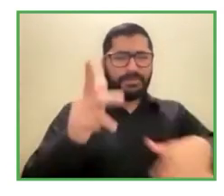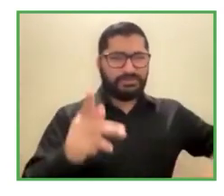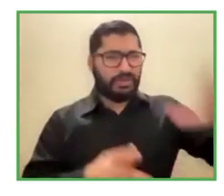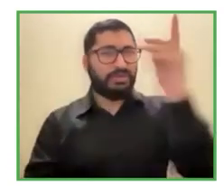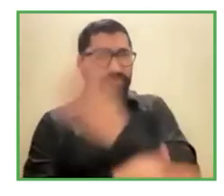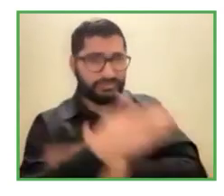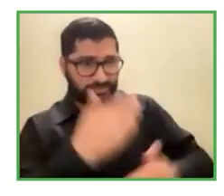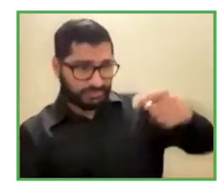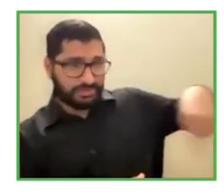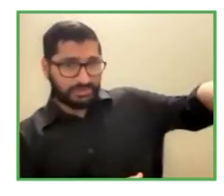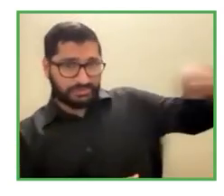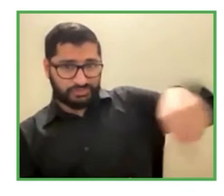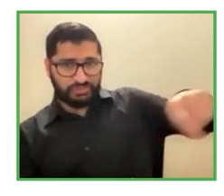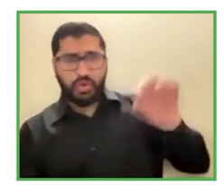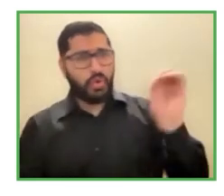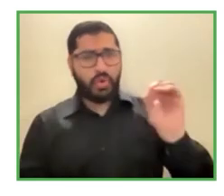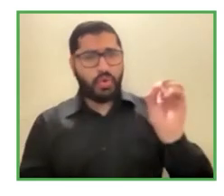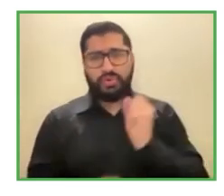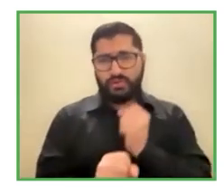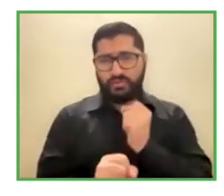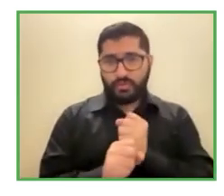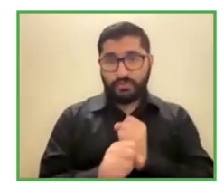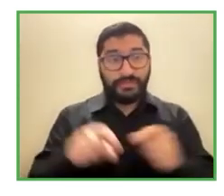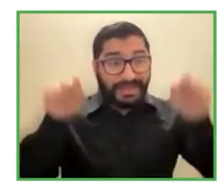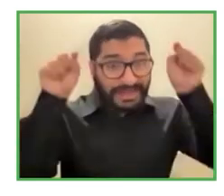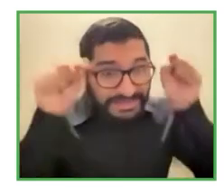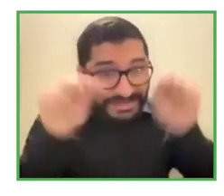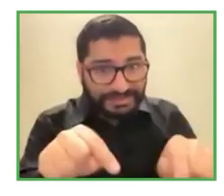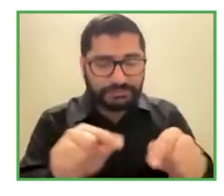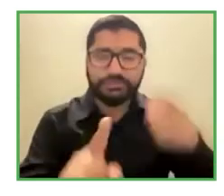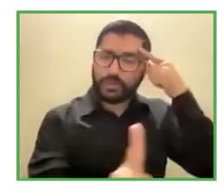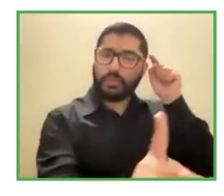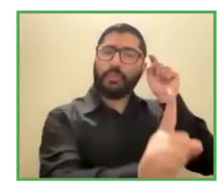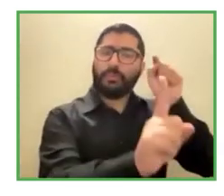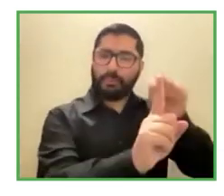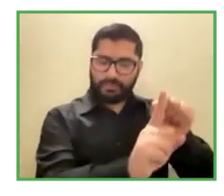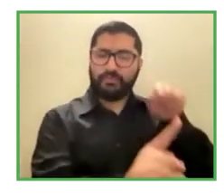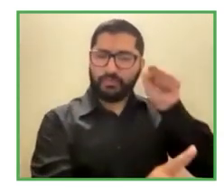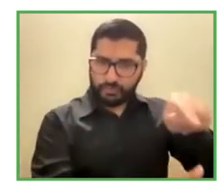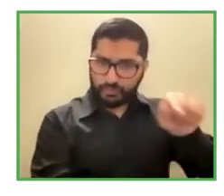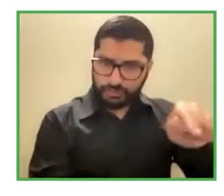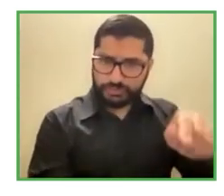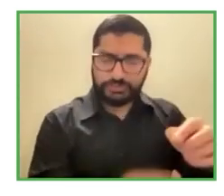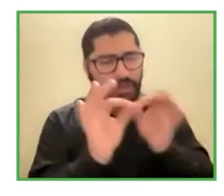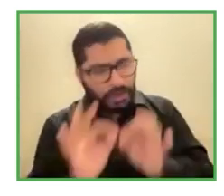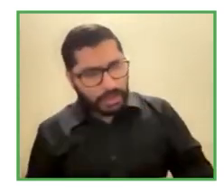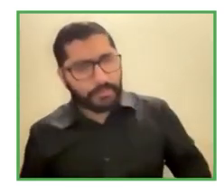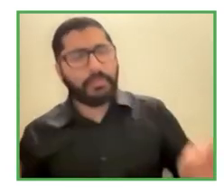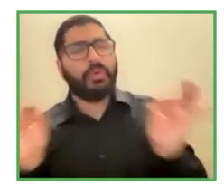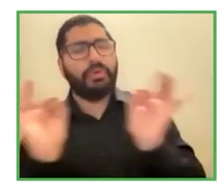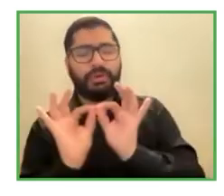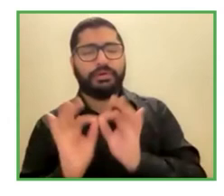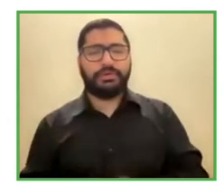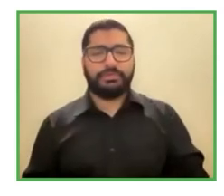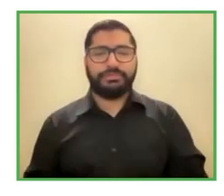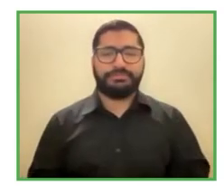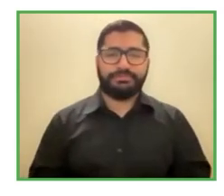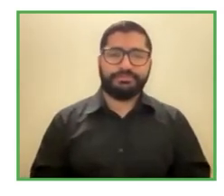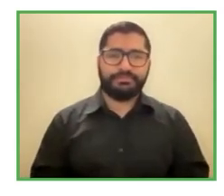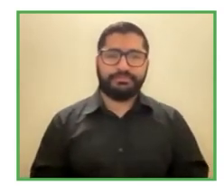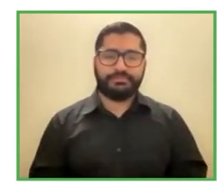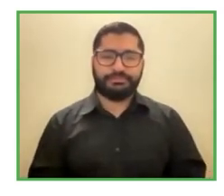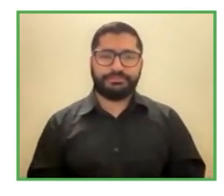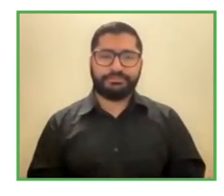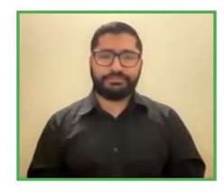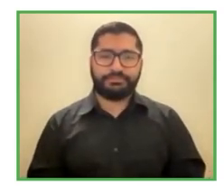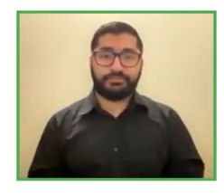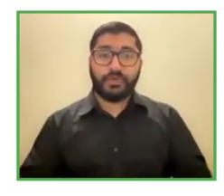ahí es un querido es extremadamente importante digamos y ojalá que en algún momento